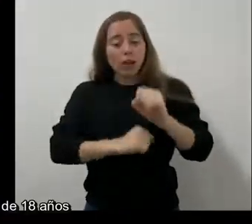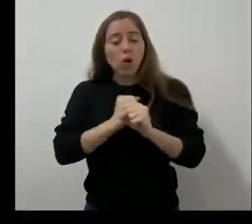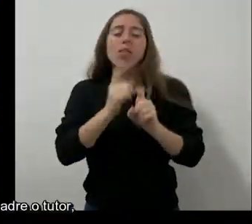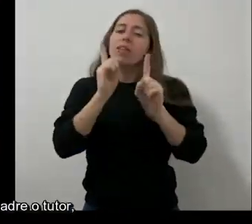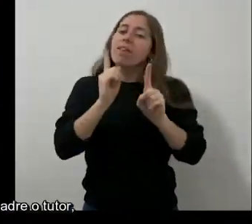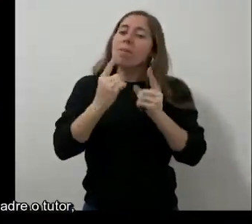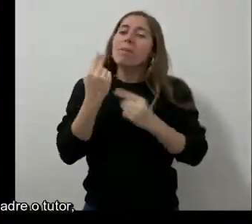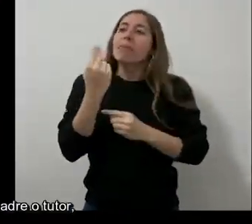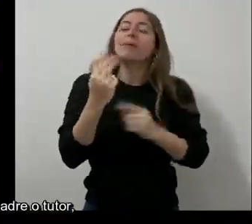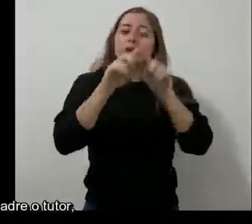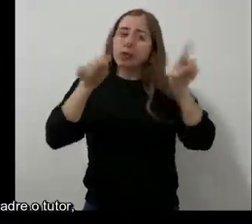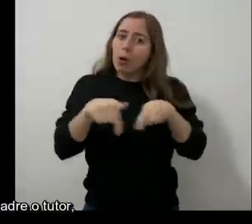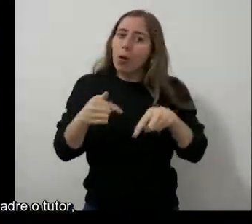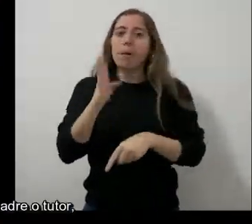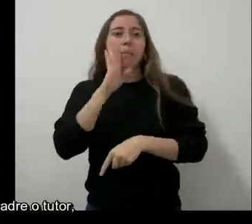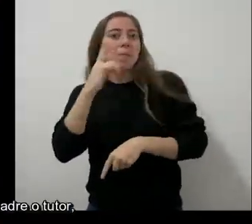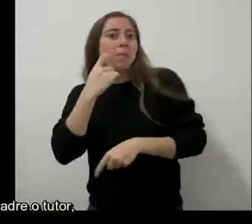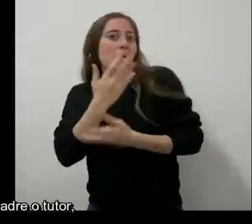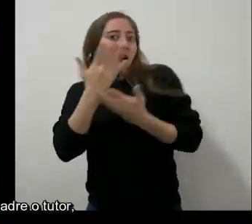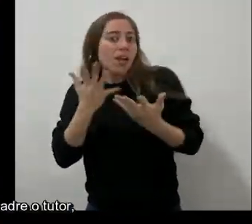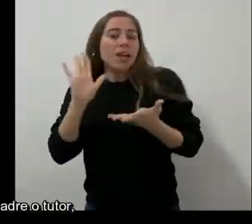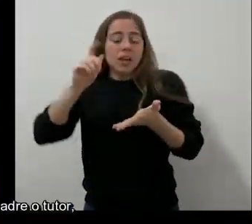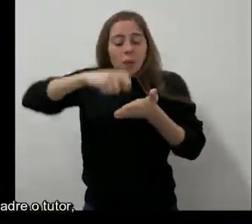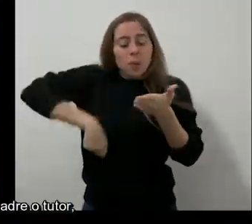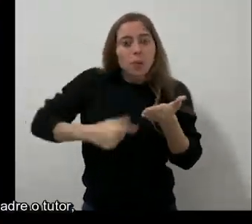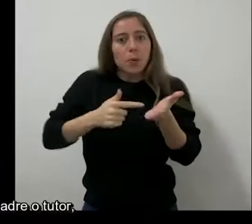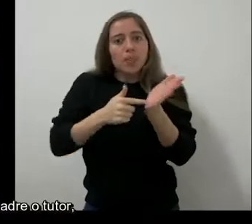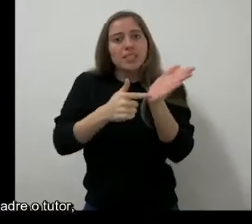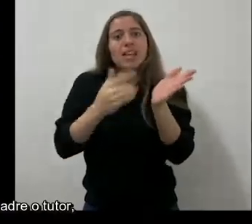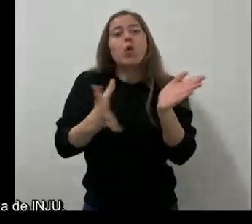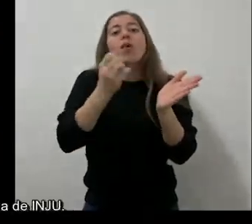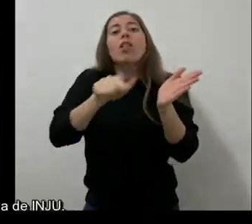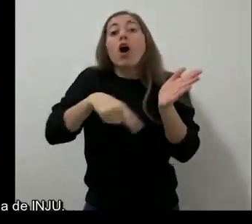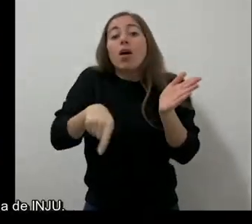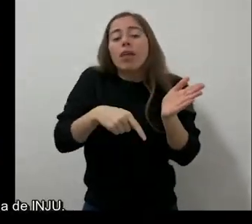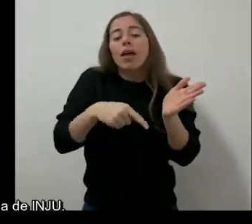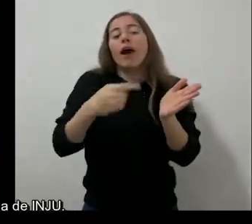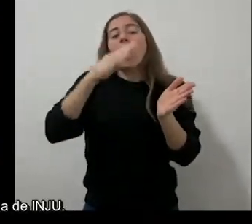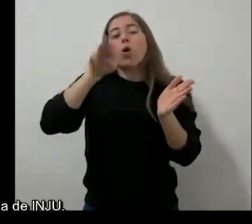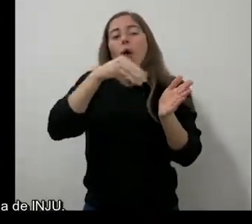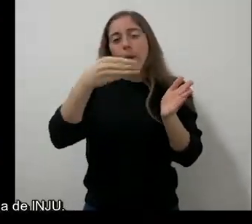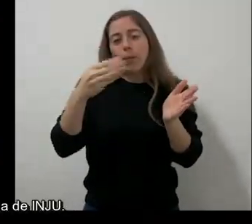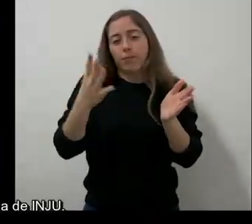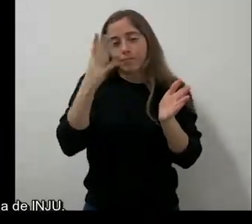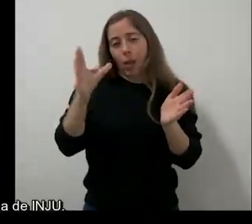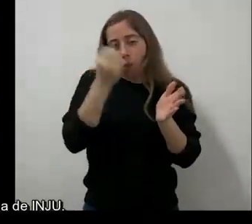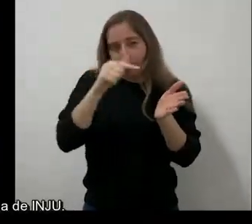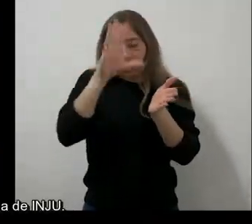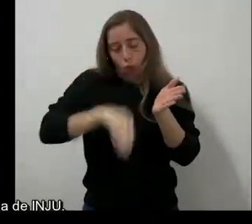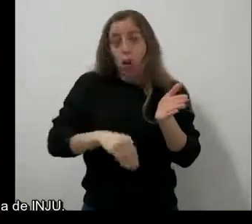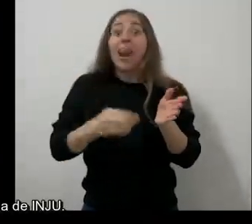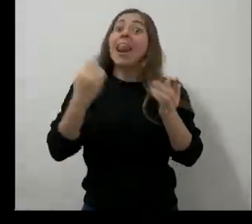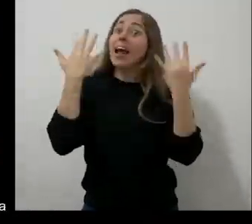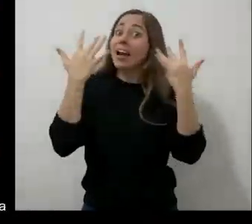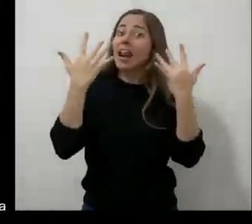madre o tutor, que lo encuentran en la página de INCU. La carrera es gratuita, pero para correr